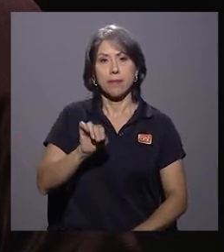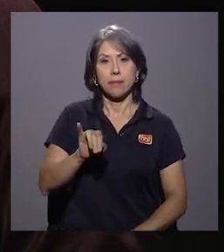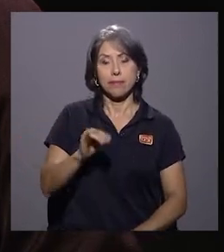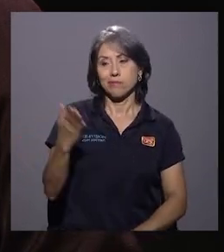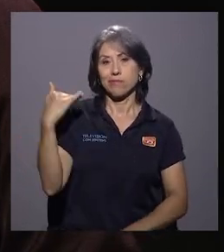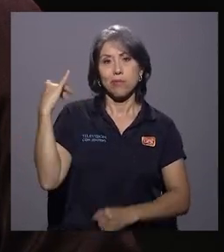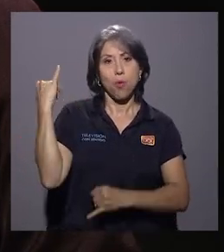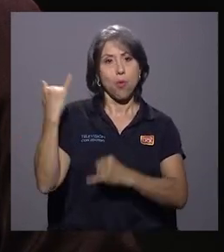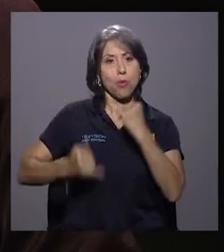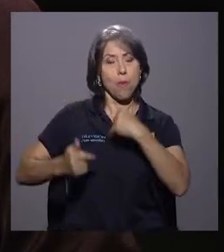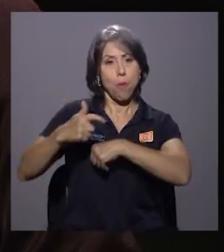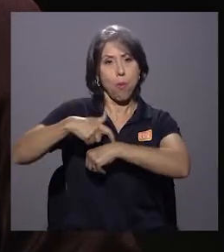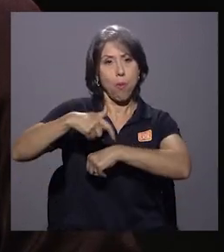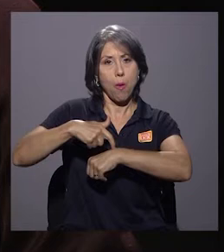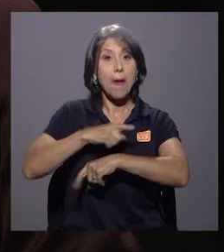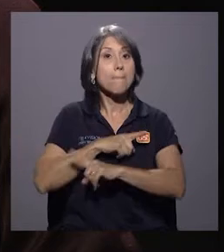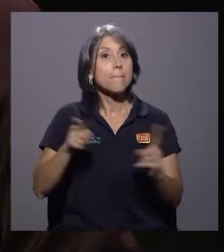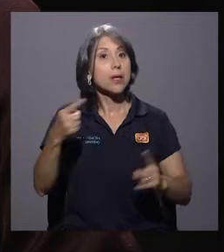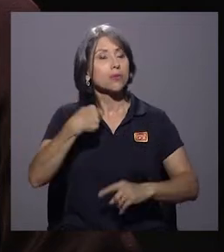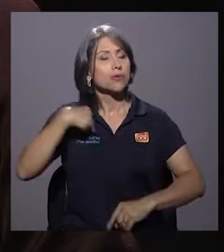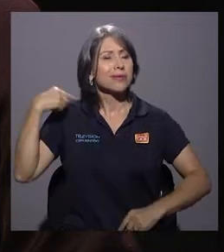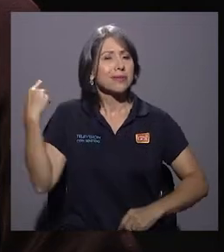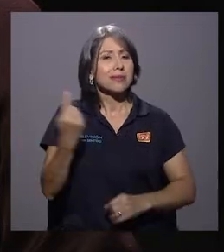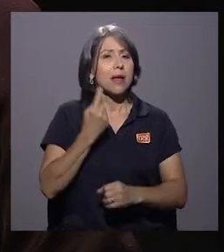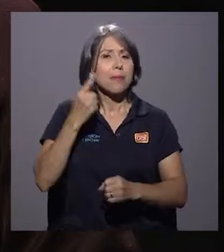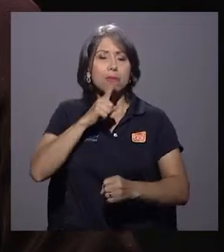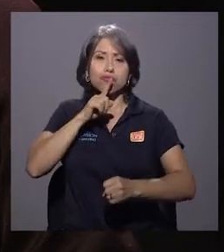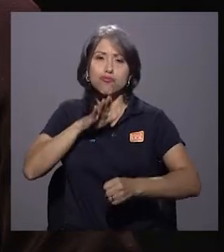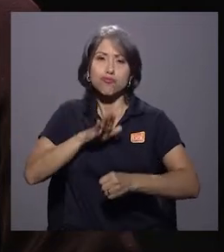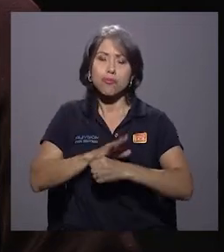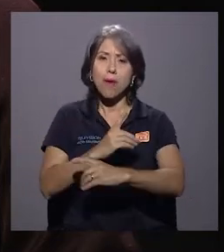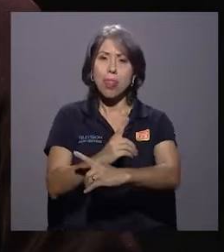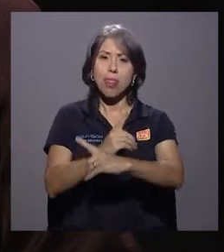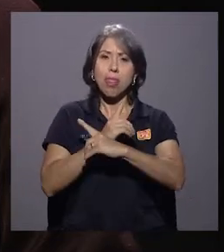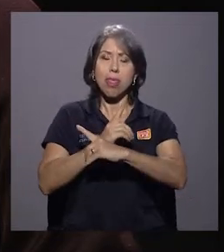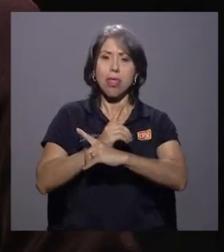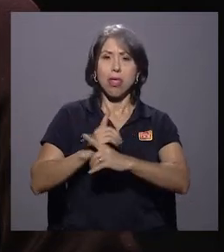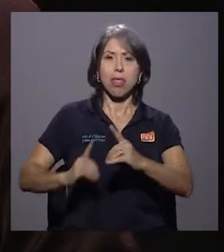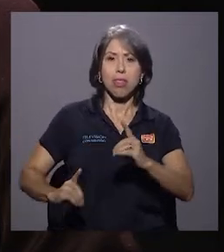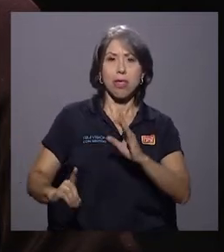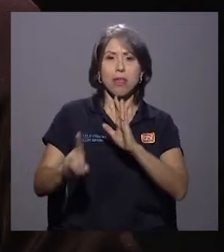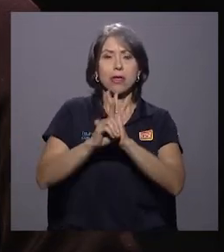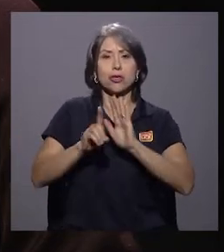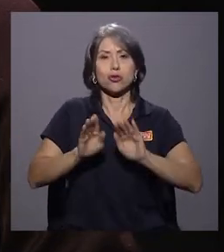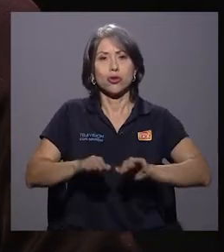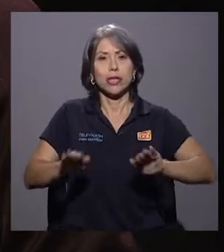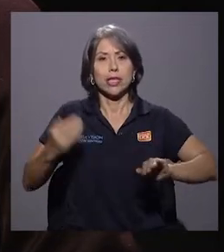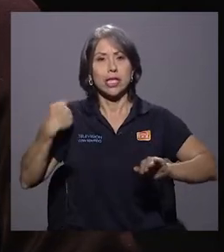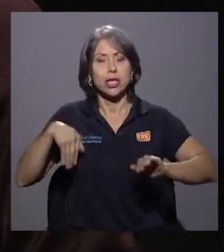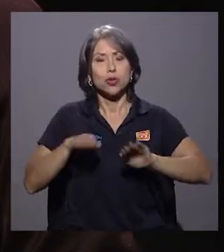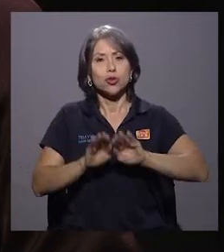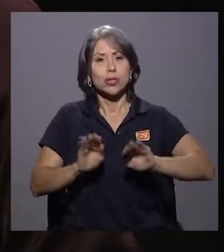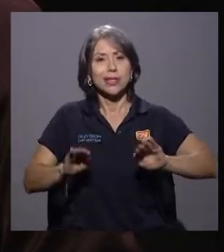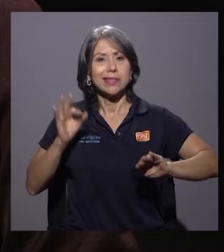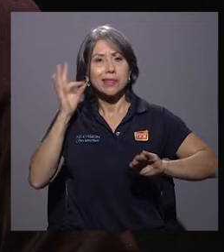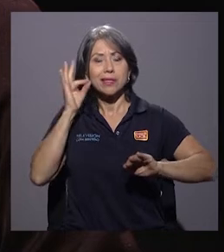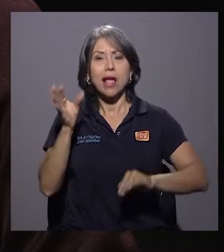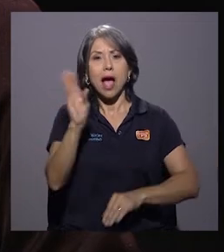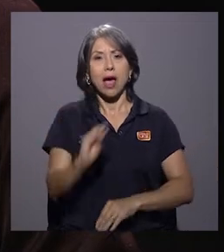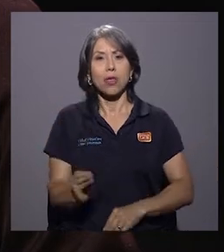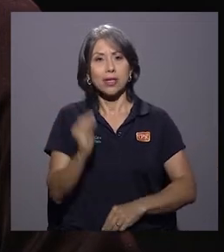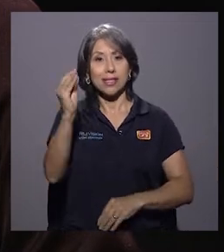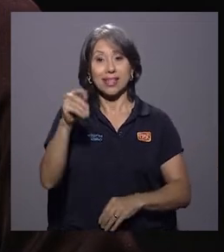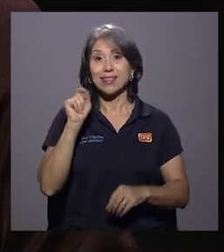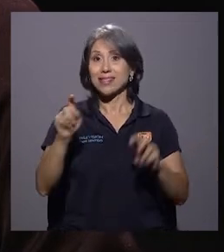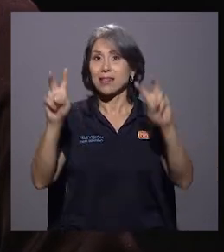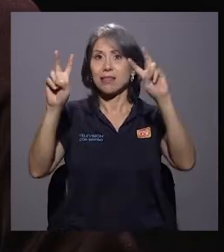pero comprometida siempre con la defensa de los derechos de los niños, de las niñas y los adolescentes. Ese es un tema que